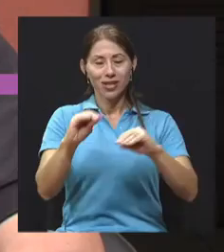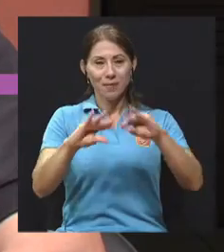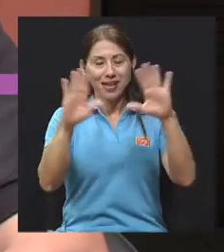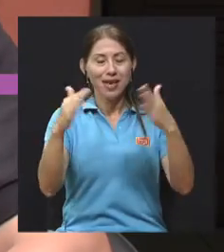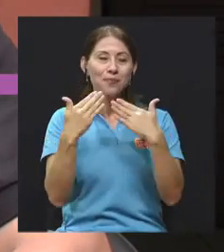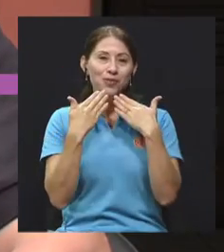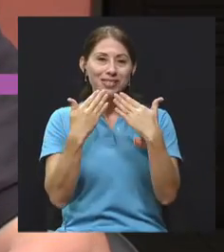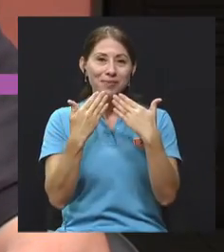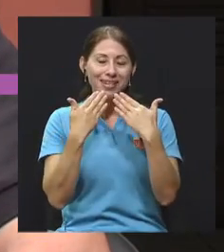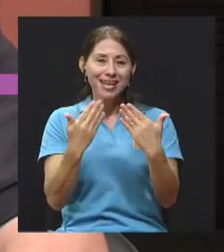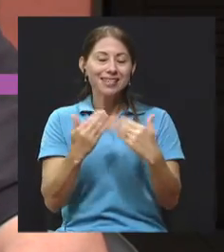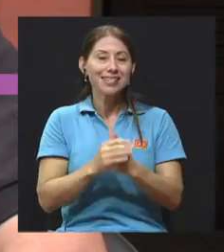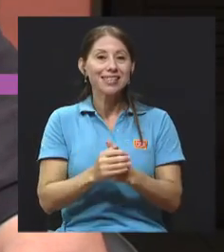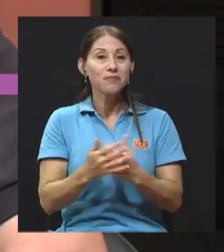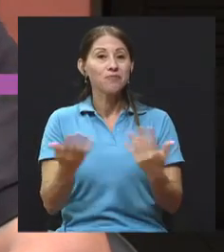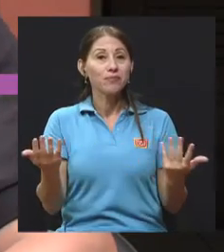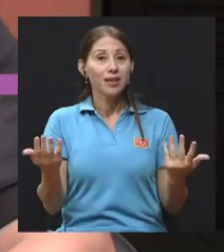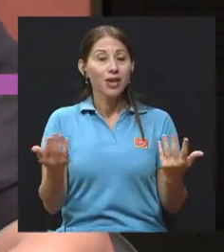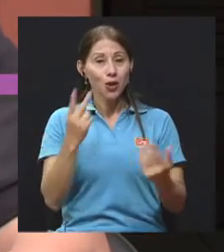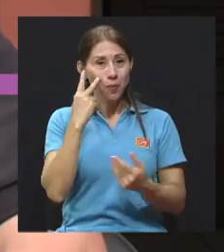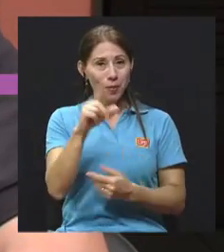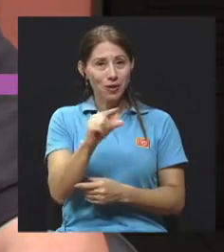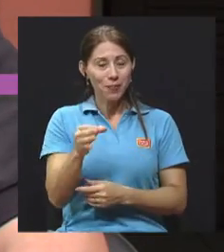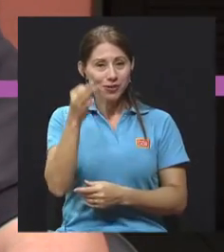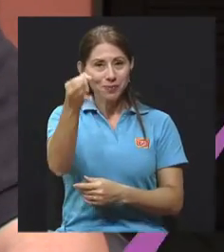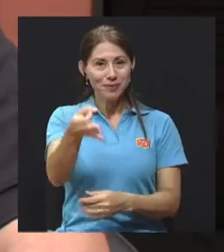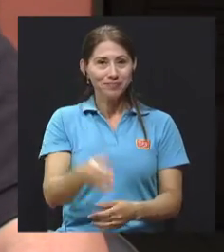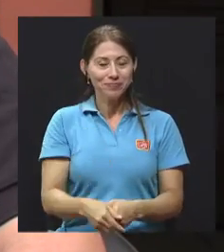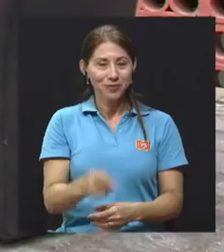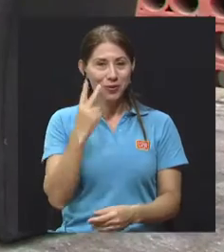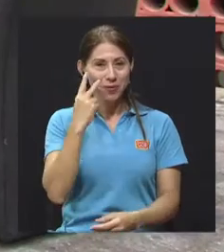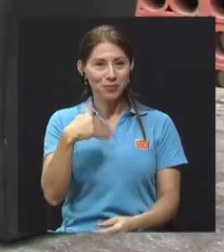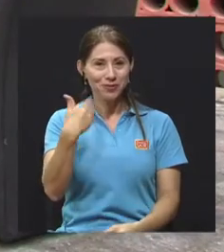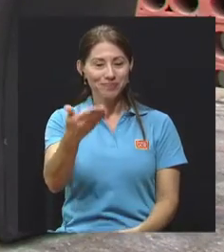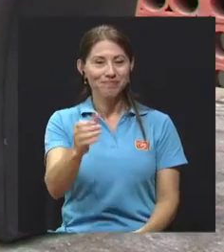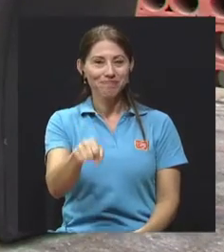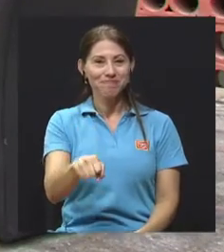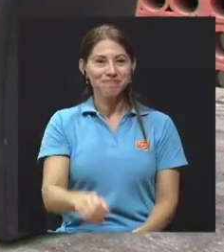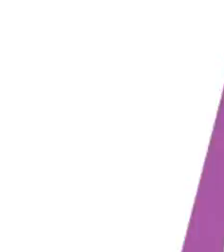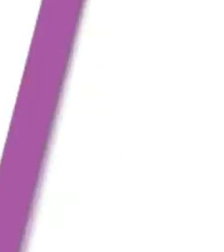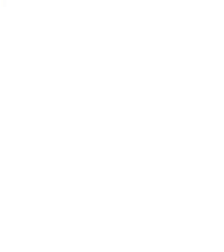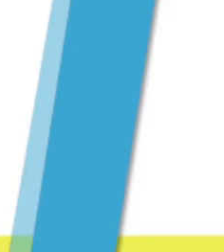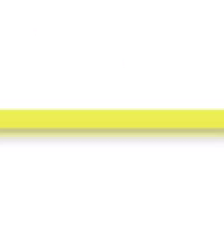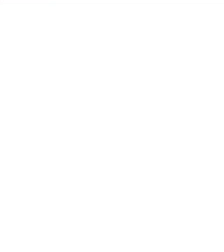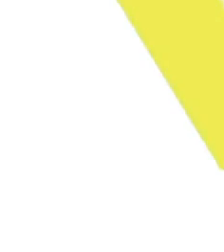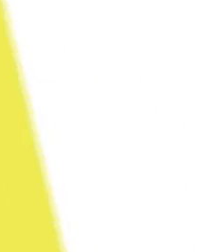de la mañana. Muchísimas gracias y nos vemos la próxima semana. Nos vemos, así es.